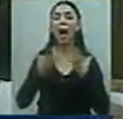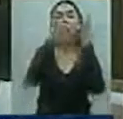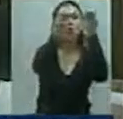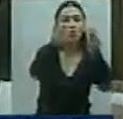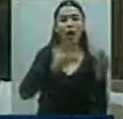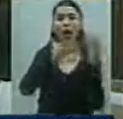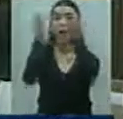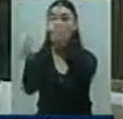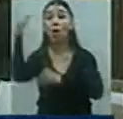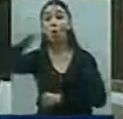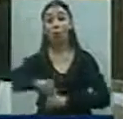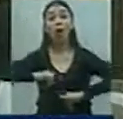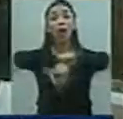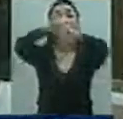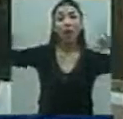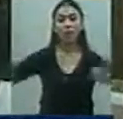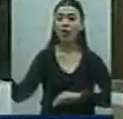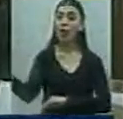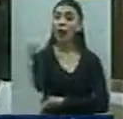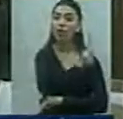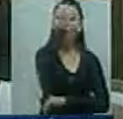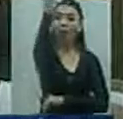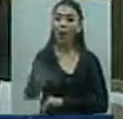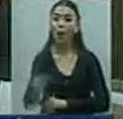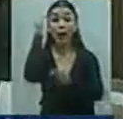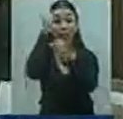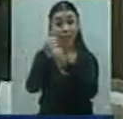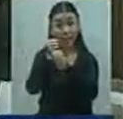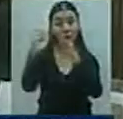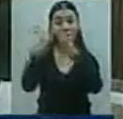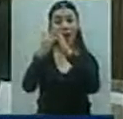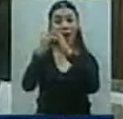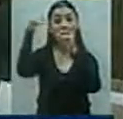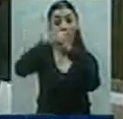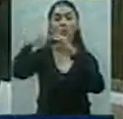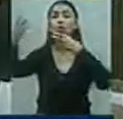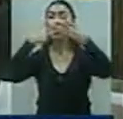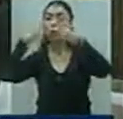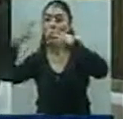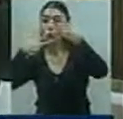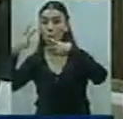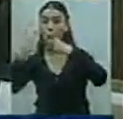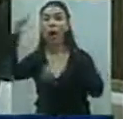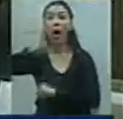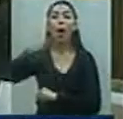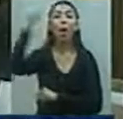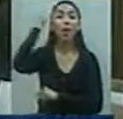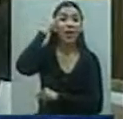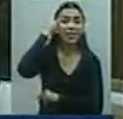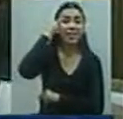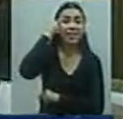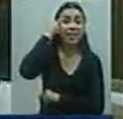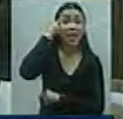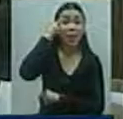productores, es tiempo de que realmente pensemos en producir porque nos van a sanear